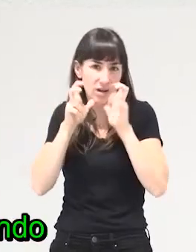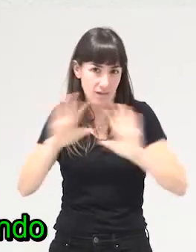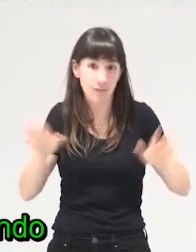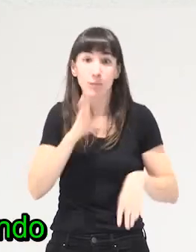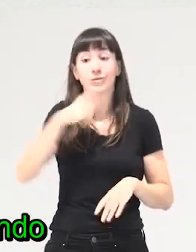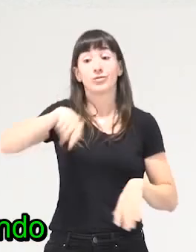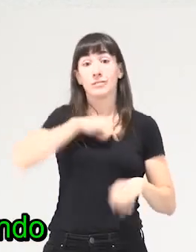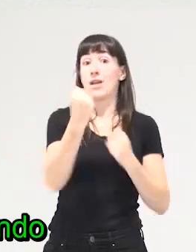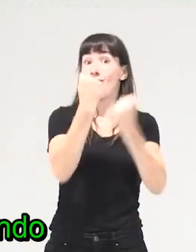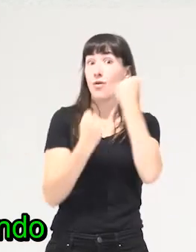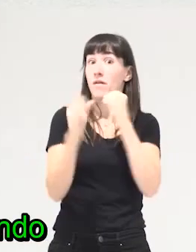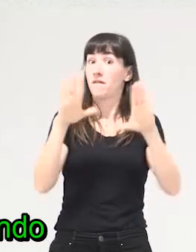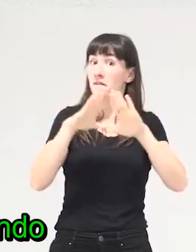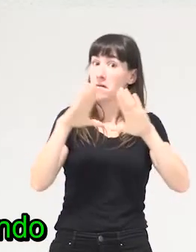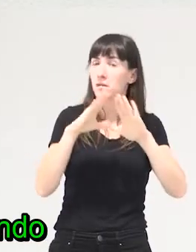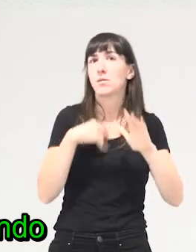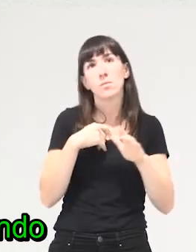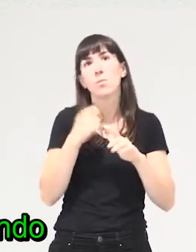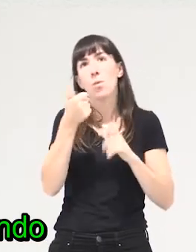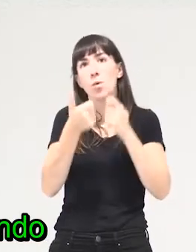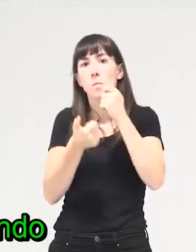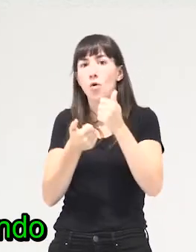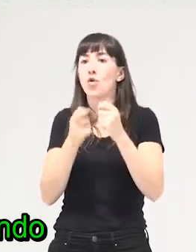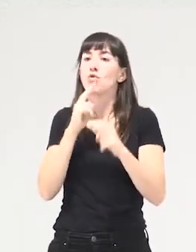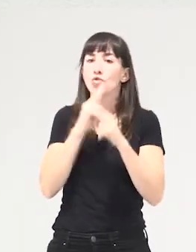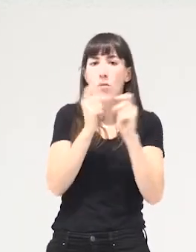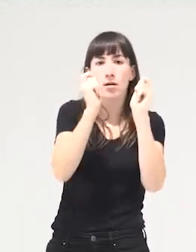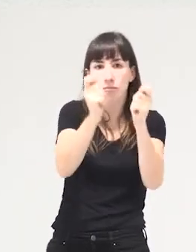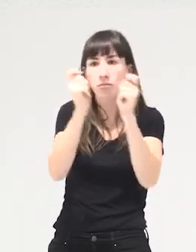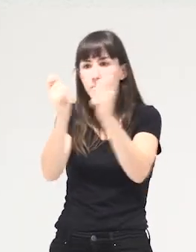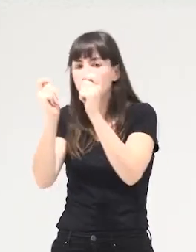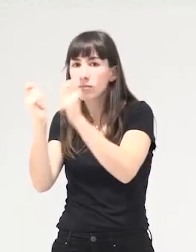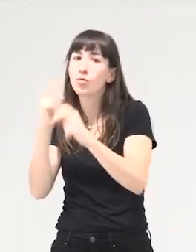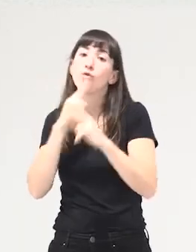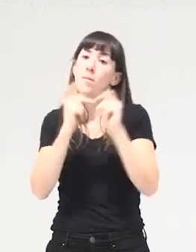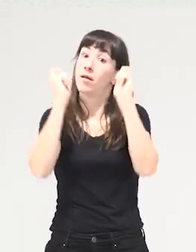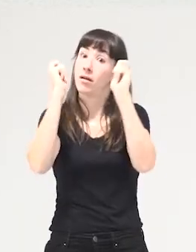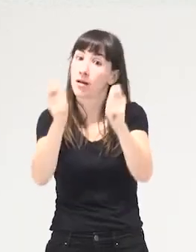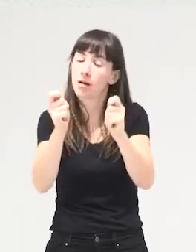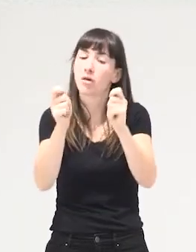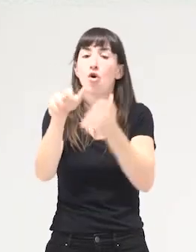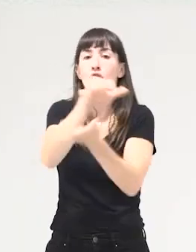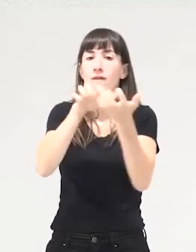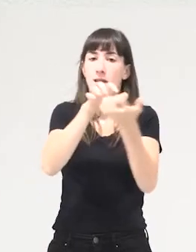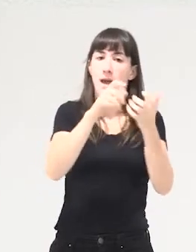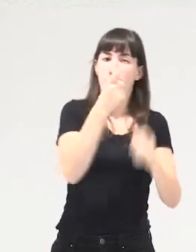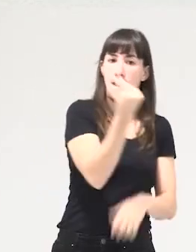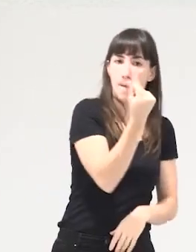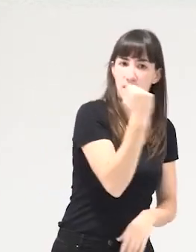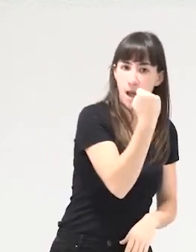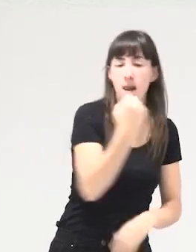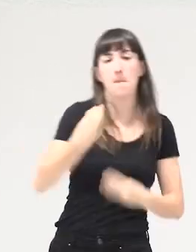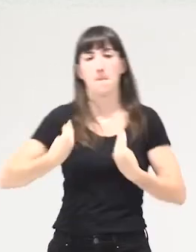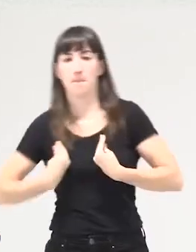desde distintos sitios hemos ido viendo y hemos ido nombrando lo que decíamos, lo que hemos llamado el conflicto capital-vida. Y lo hemos ido viendo desde